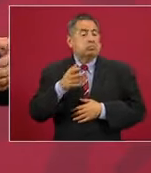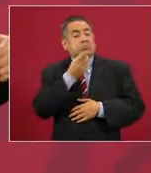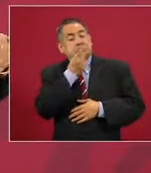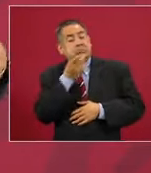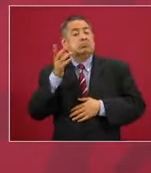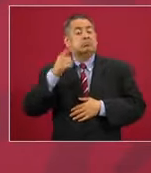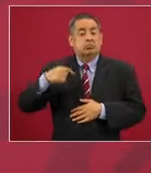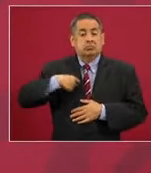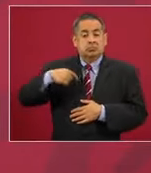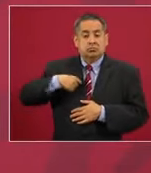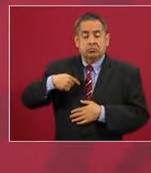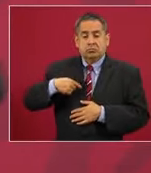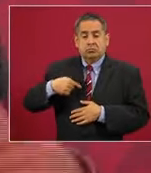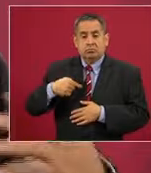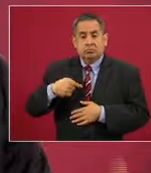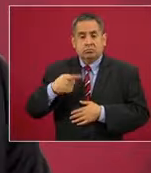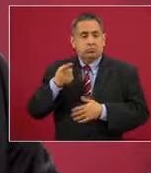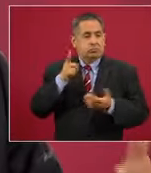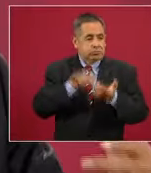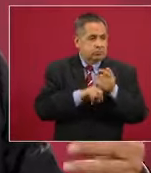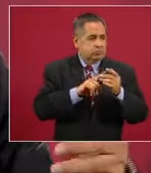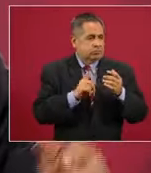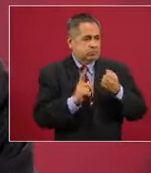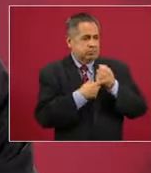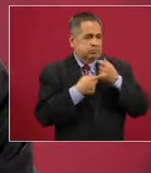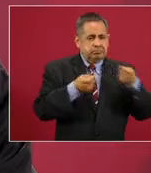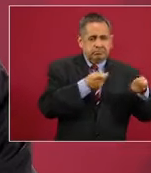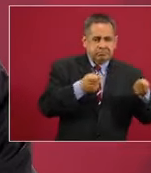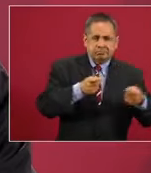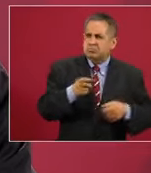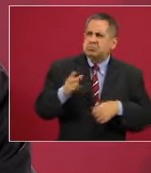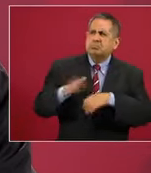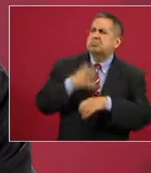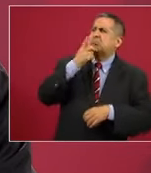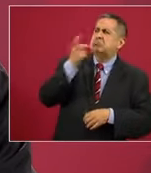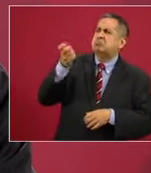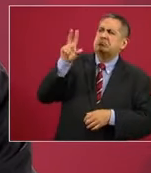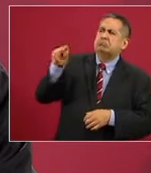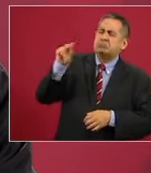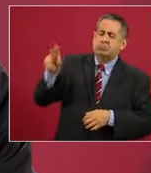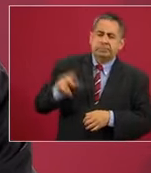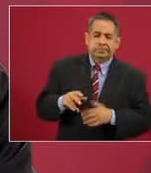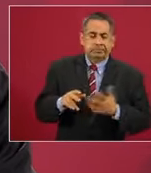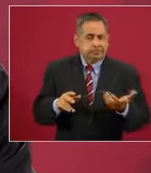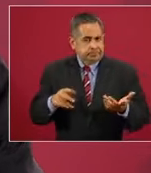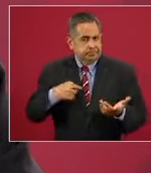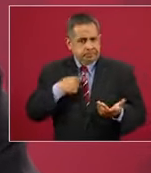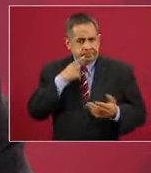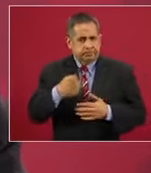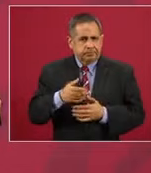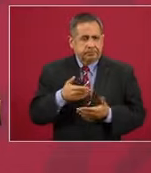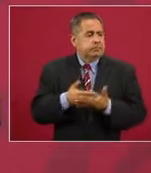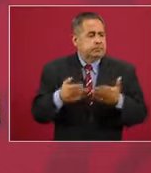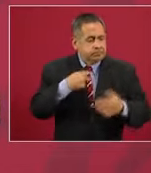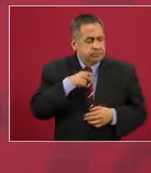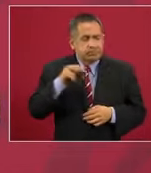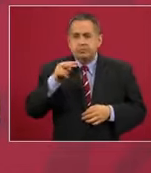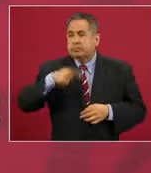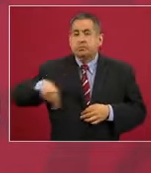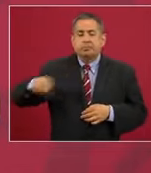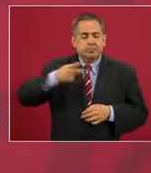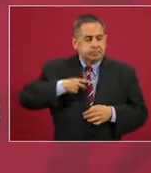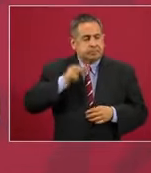que había manipulación y ahora poco a poco